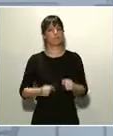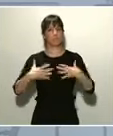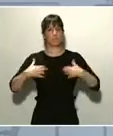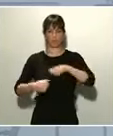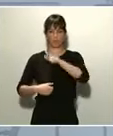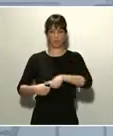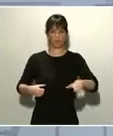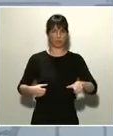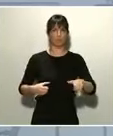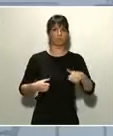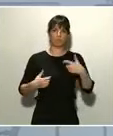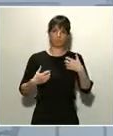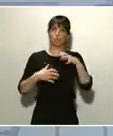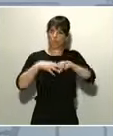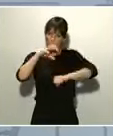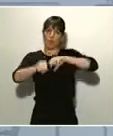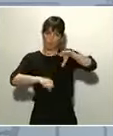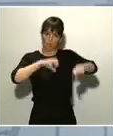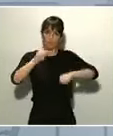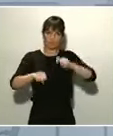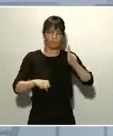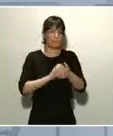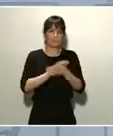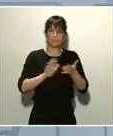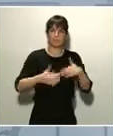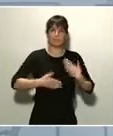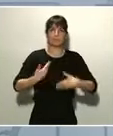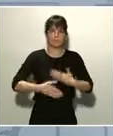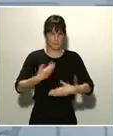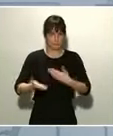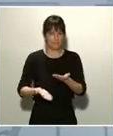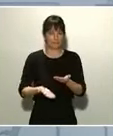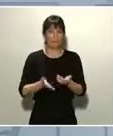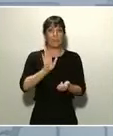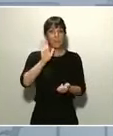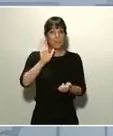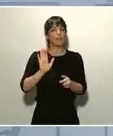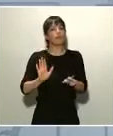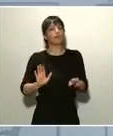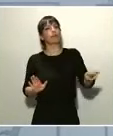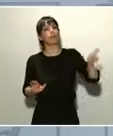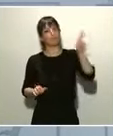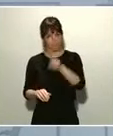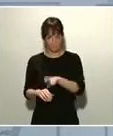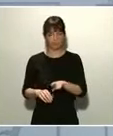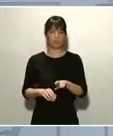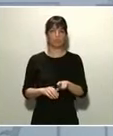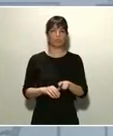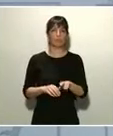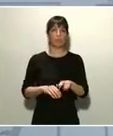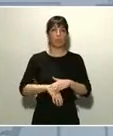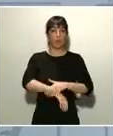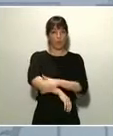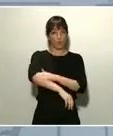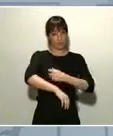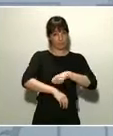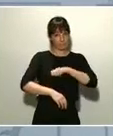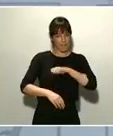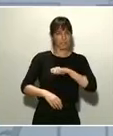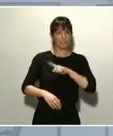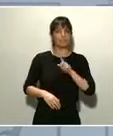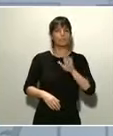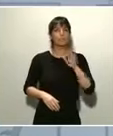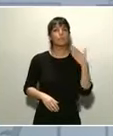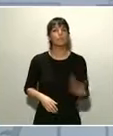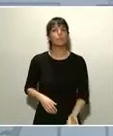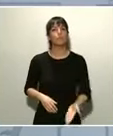esas operaciones también a la mayor celeridad posible. Pero, insisto, para el Gobierno de España es muy importante, en base